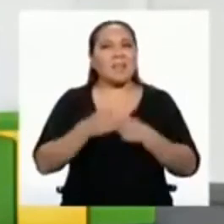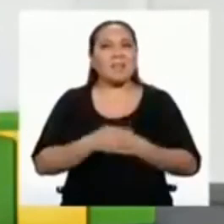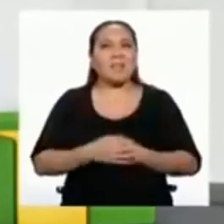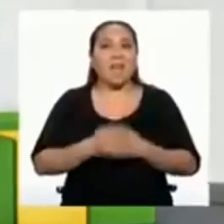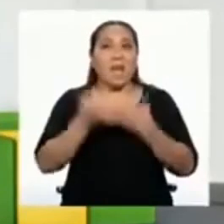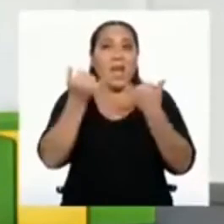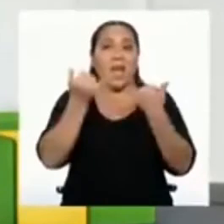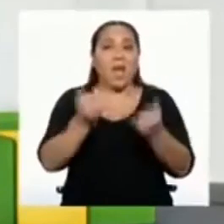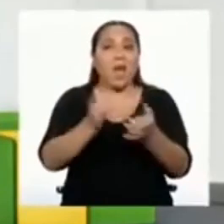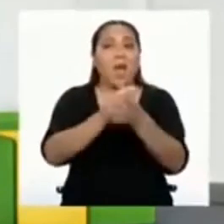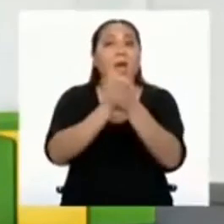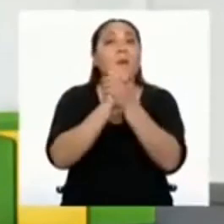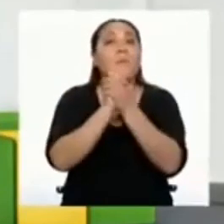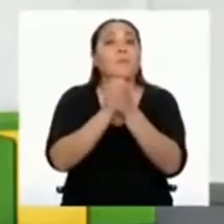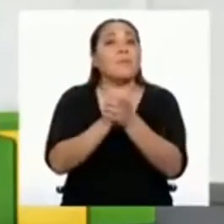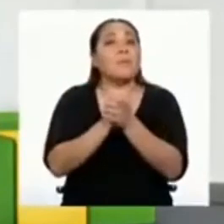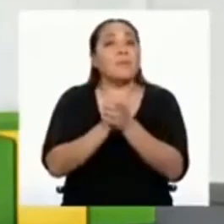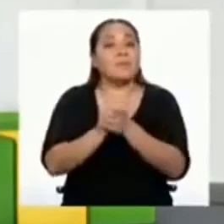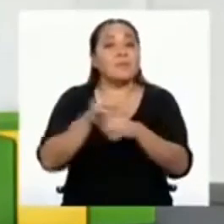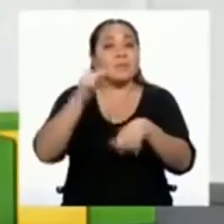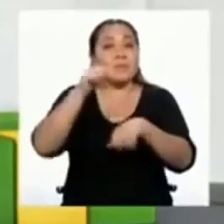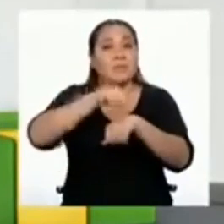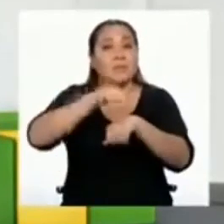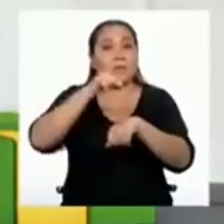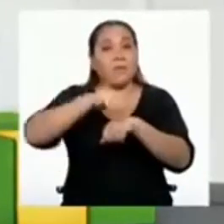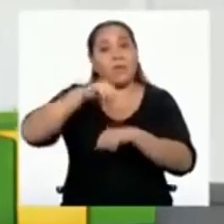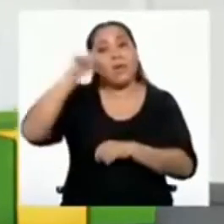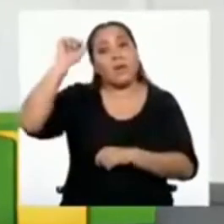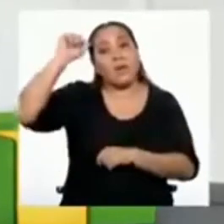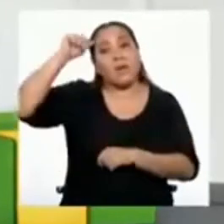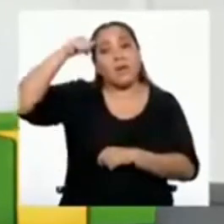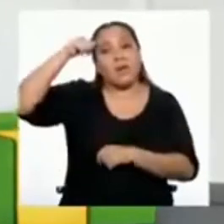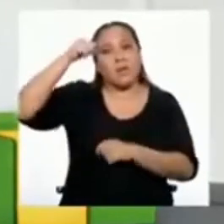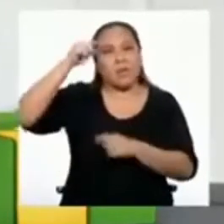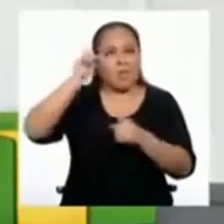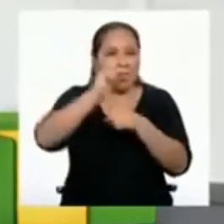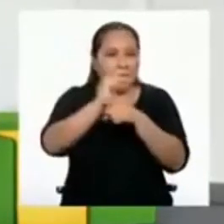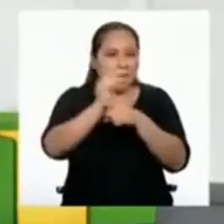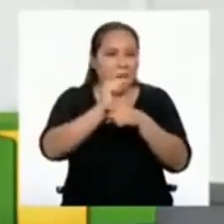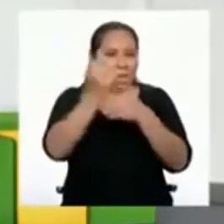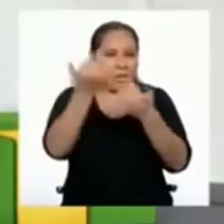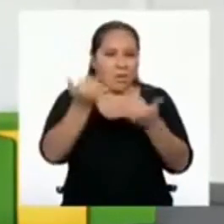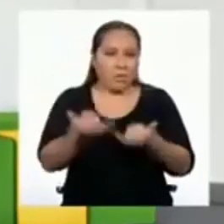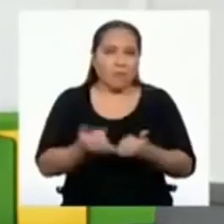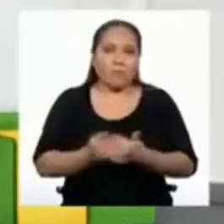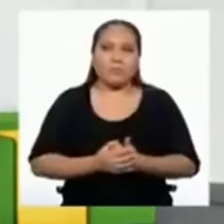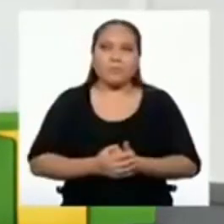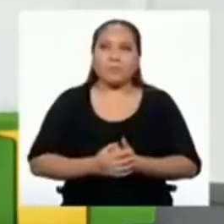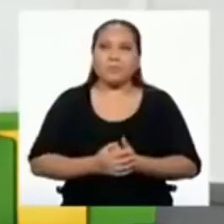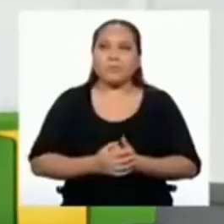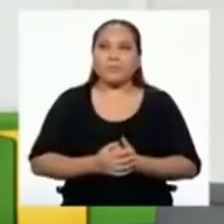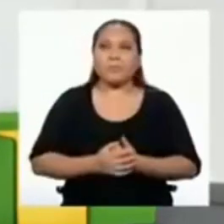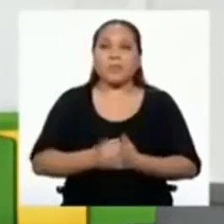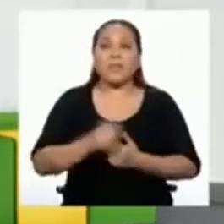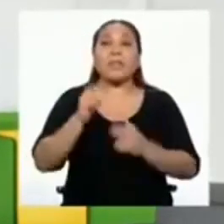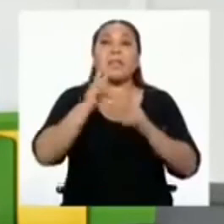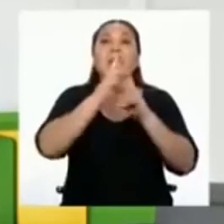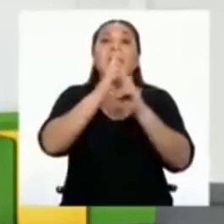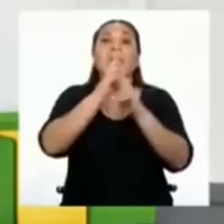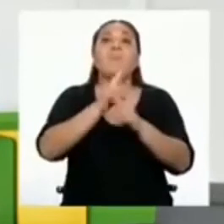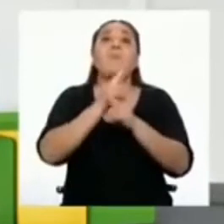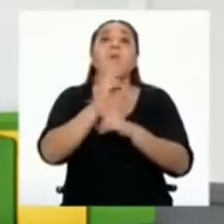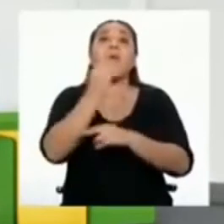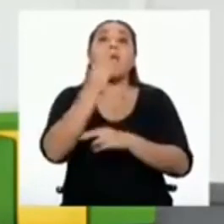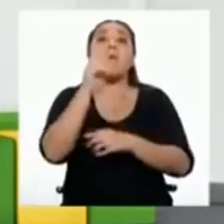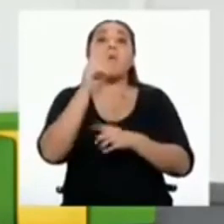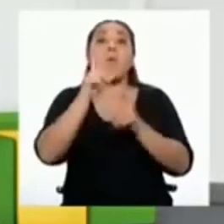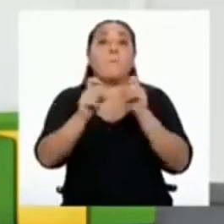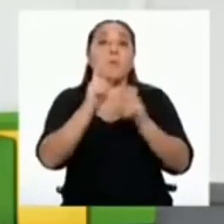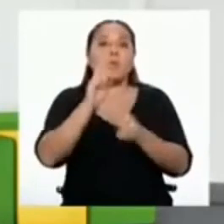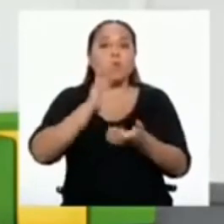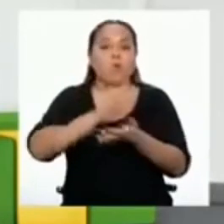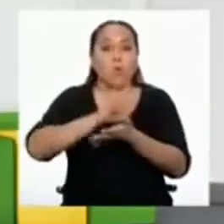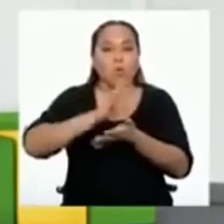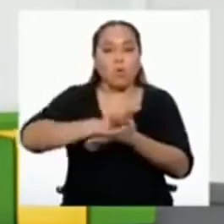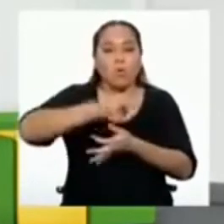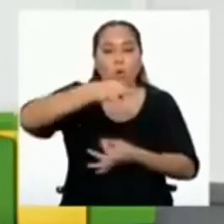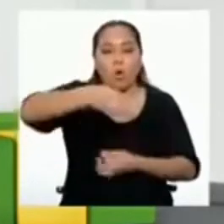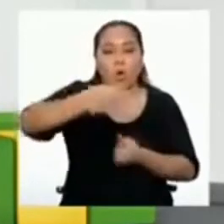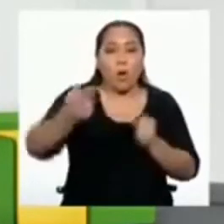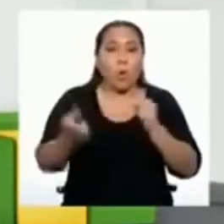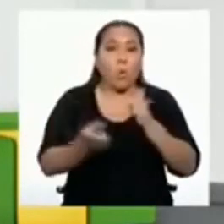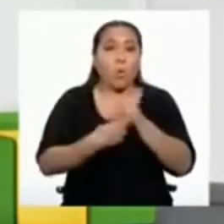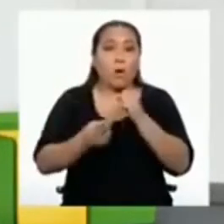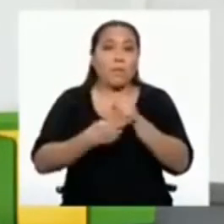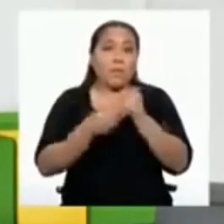Ahora, amigas y amigos, es momento de recordar el reto de hoy. Vas a tener que responder las siguientes preguntas en una hoja que